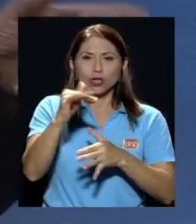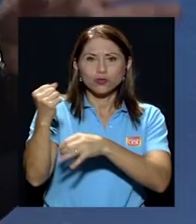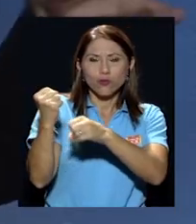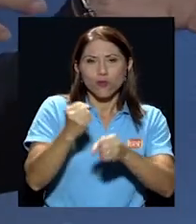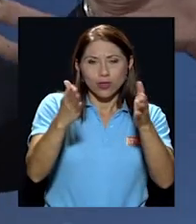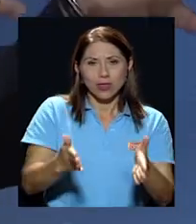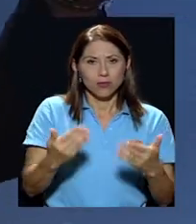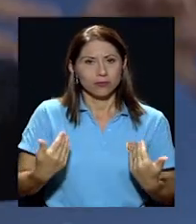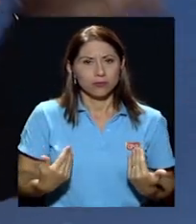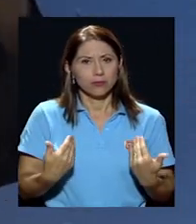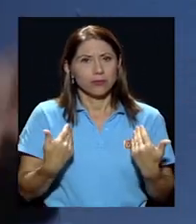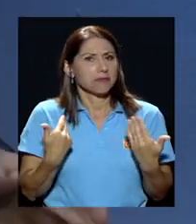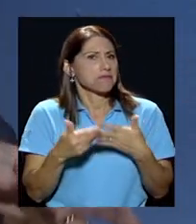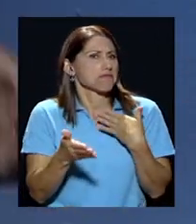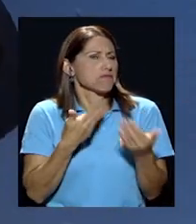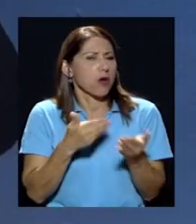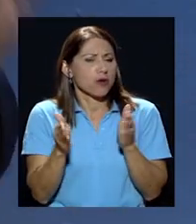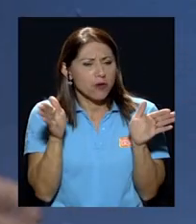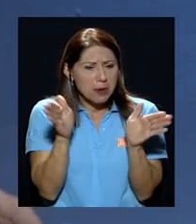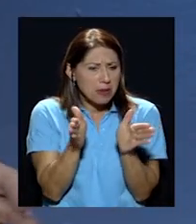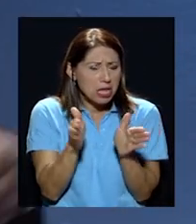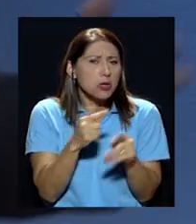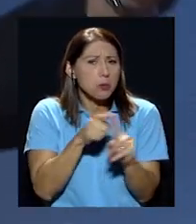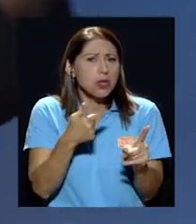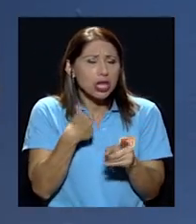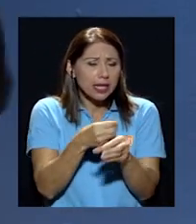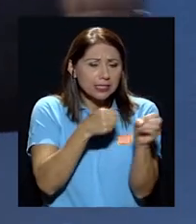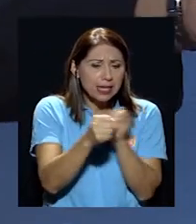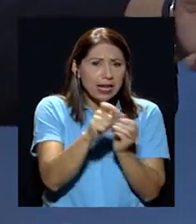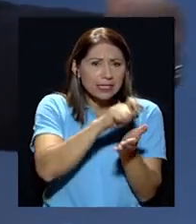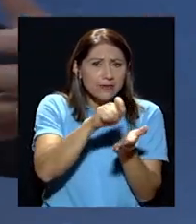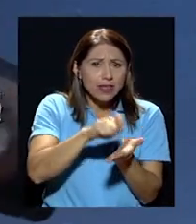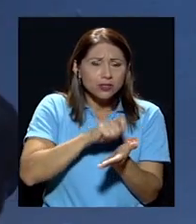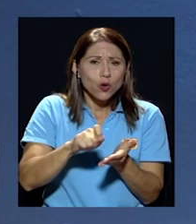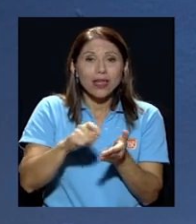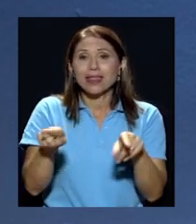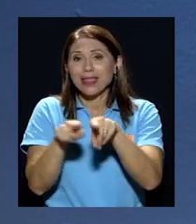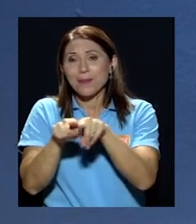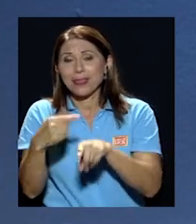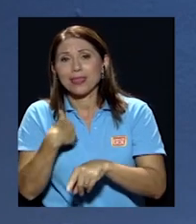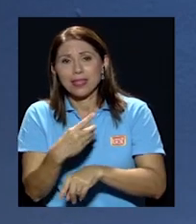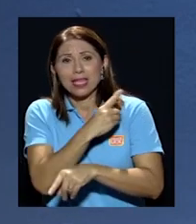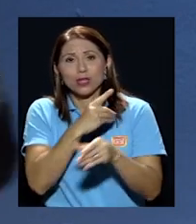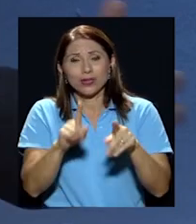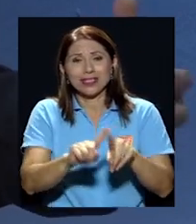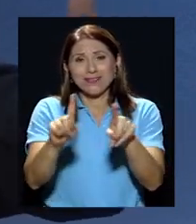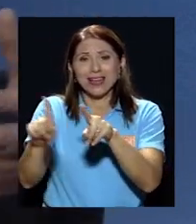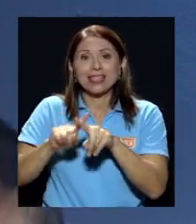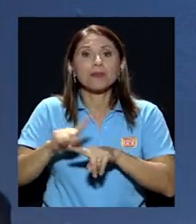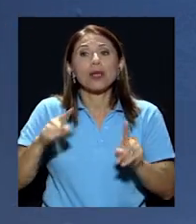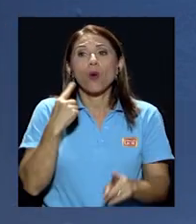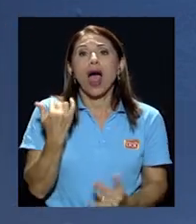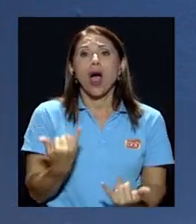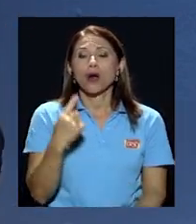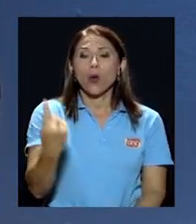aunque fueran en pequeñitos tenían salas de redacción y directores diferentes ahora una zona que busca el tema del beneficio económico